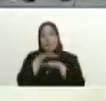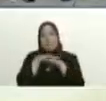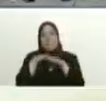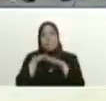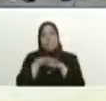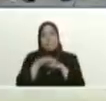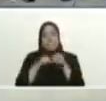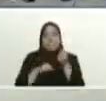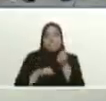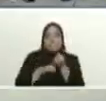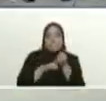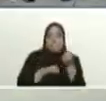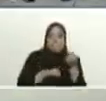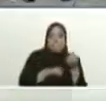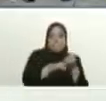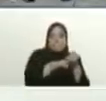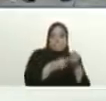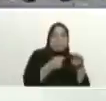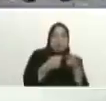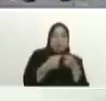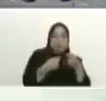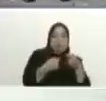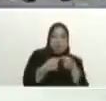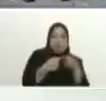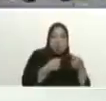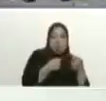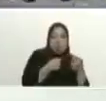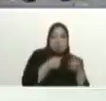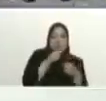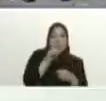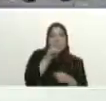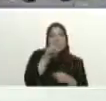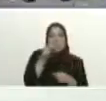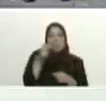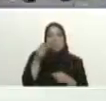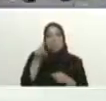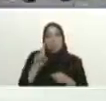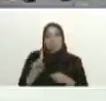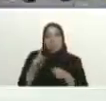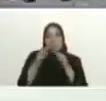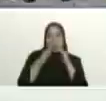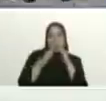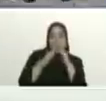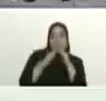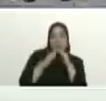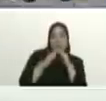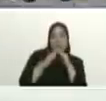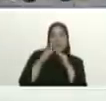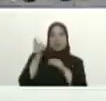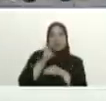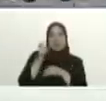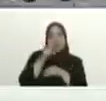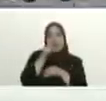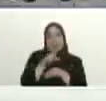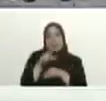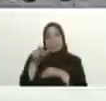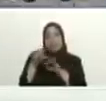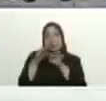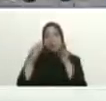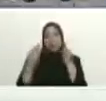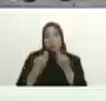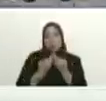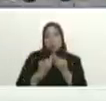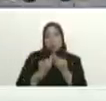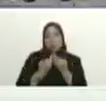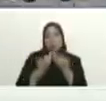para con ustedes coordinar esa 101 viviendas de las que habla Silfredo a Freddy Bernal vamos